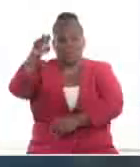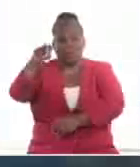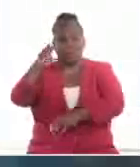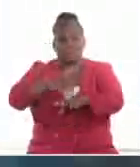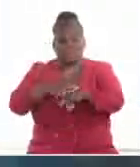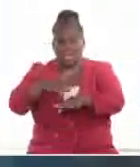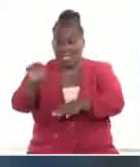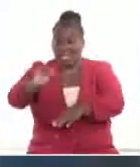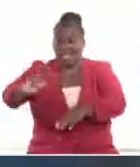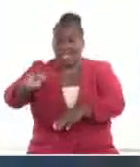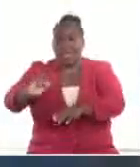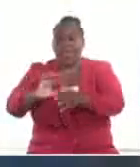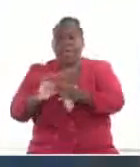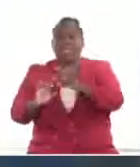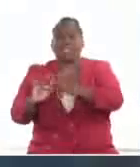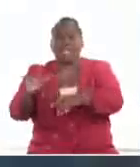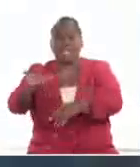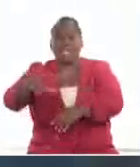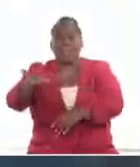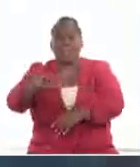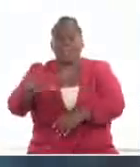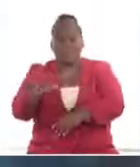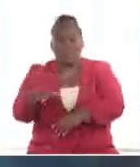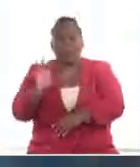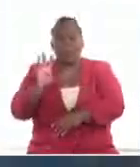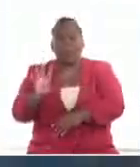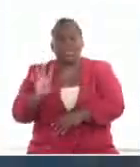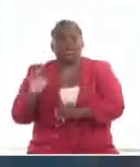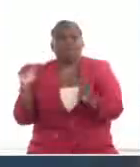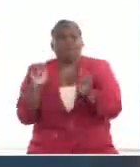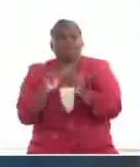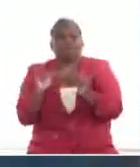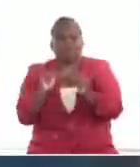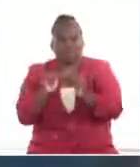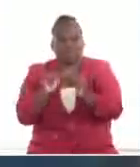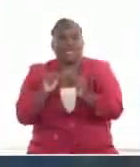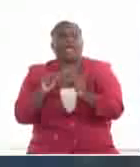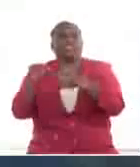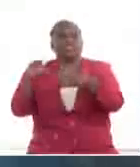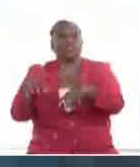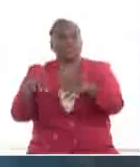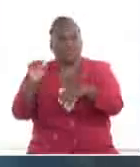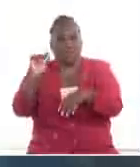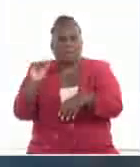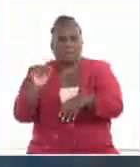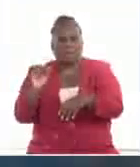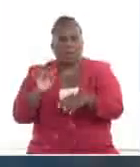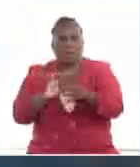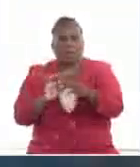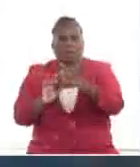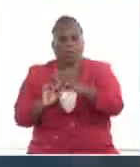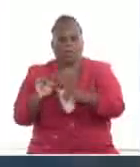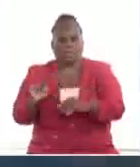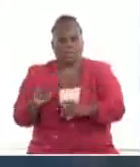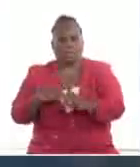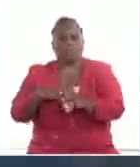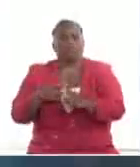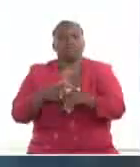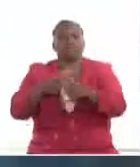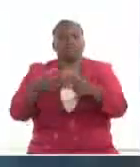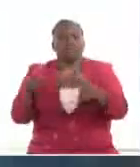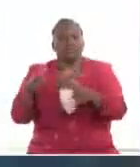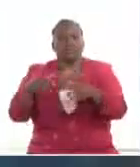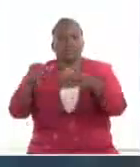área geográfica del cuarto frente frío de la actual temporada invernal, que por supuesto generó ciertas condiciones de inestabilidad e incrementó de forma puntual